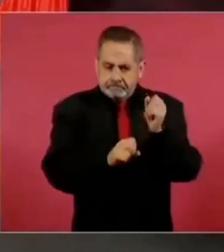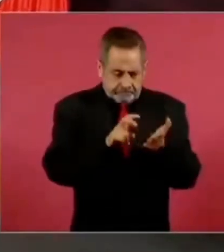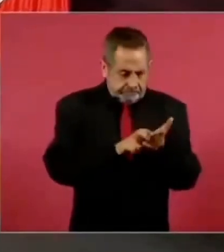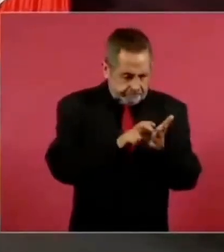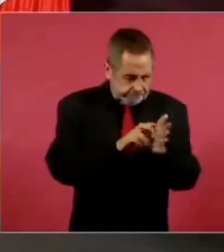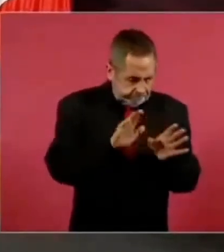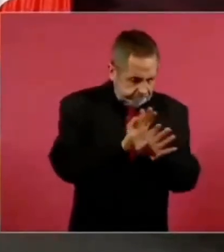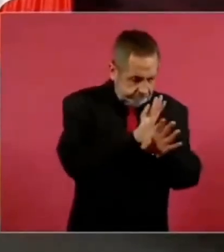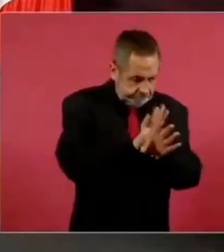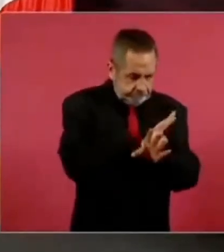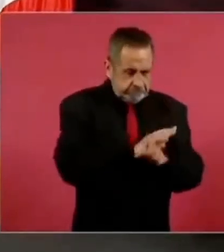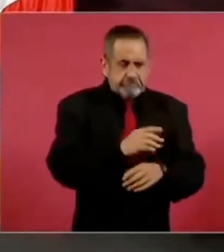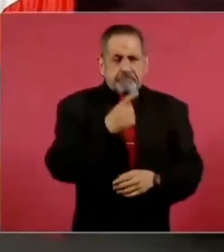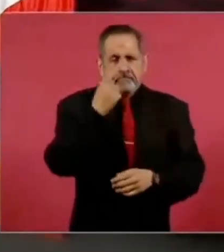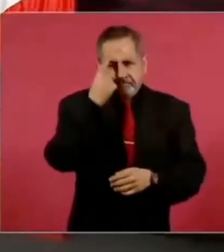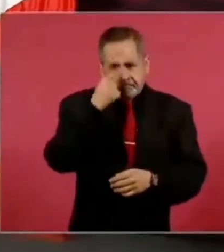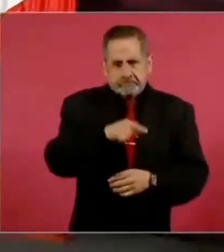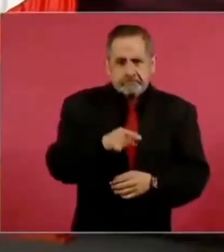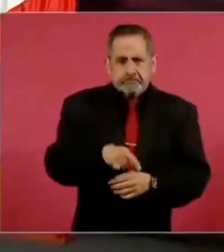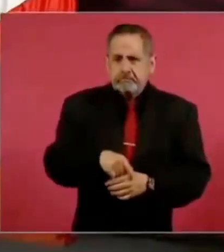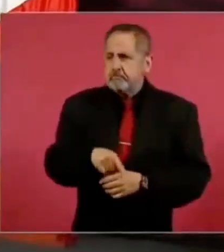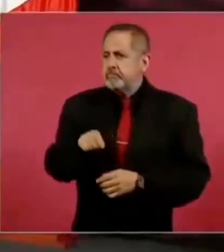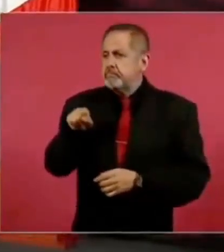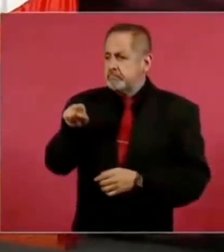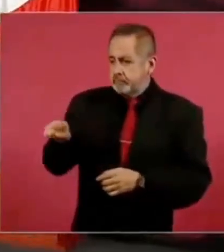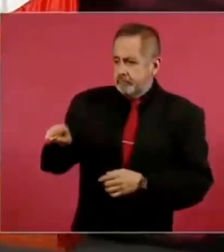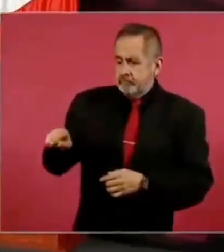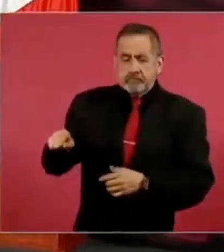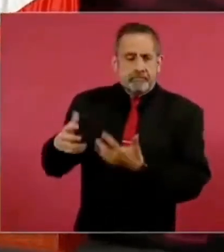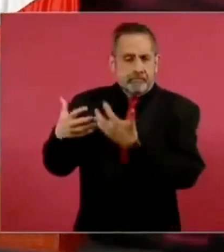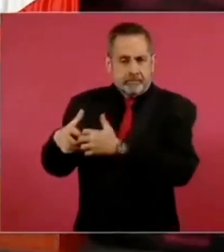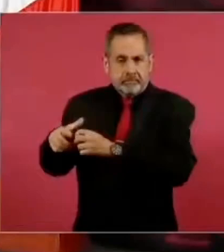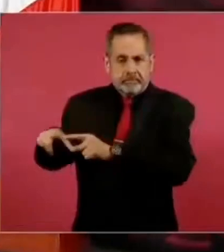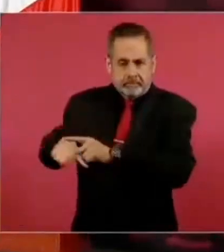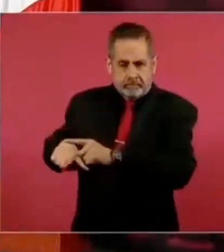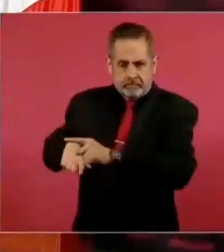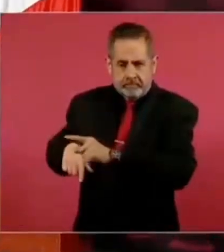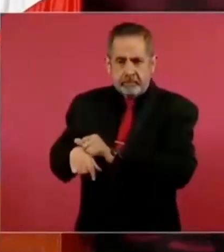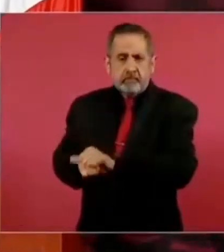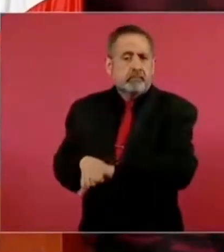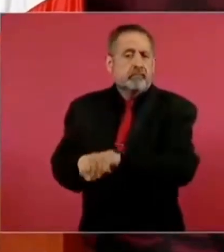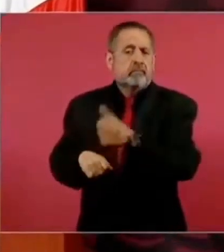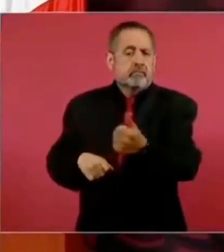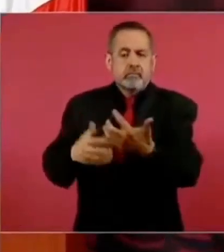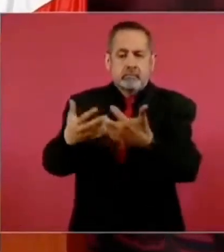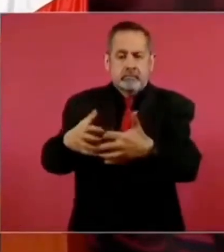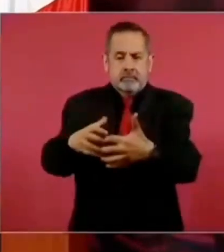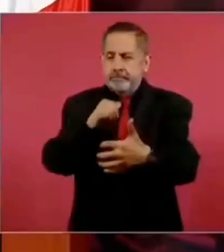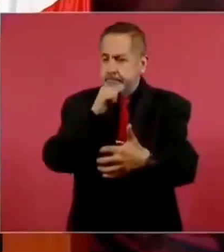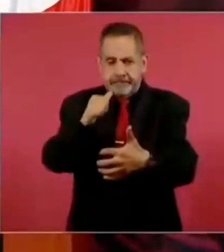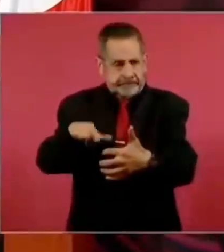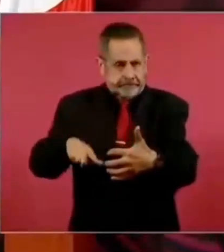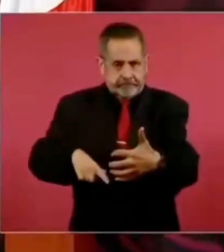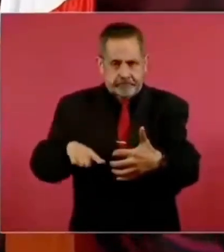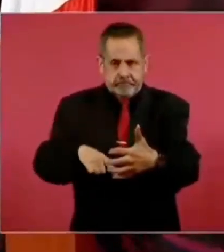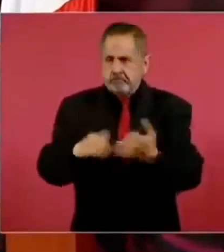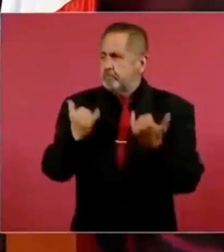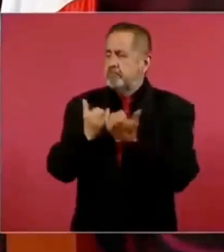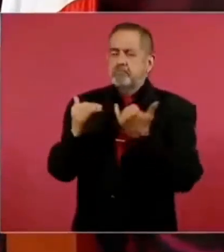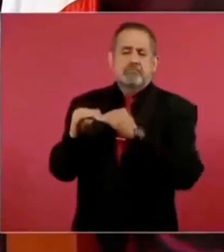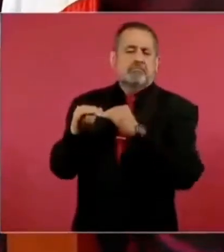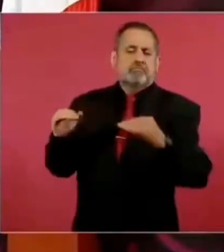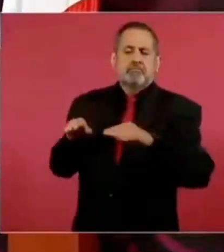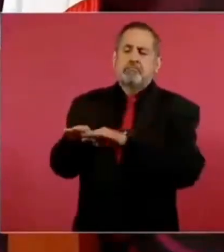para darle el mismo tratamiento a las empresas particulares, sobre todo